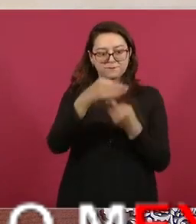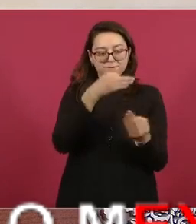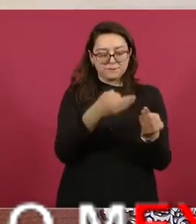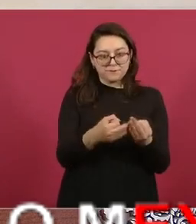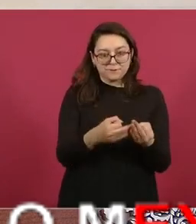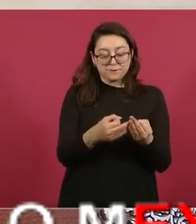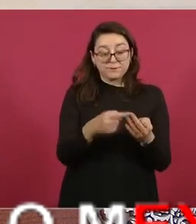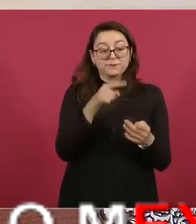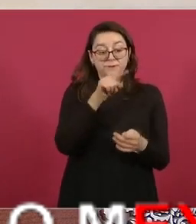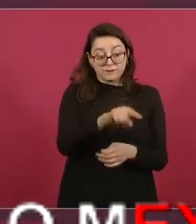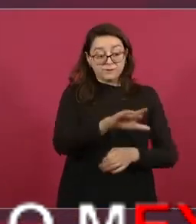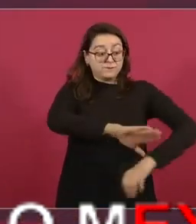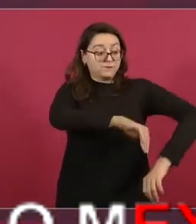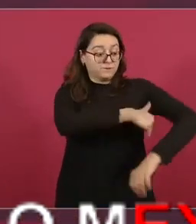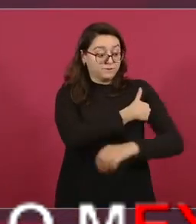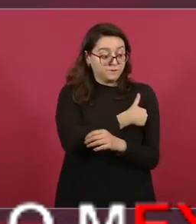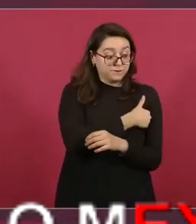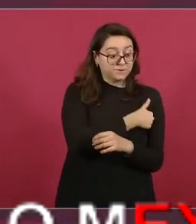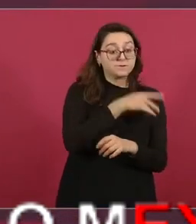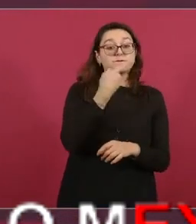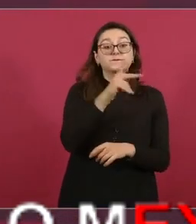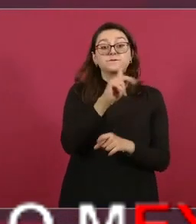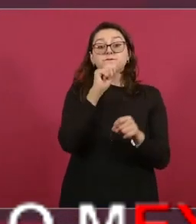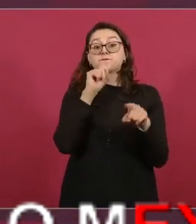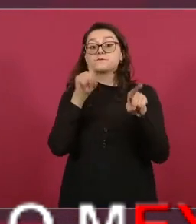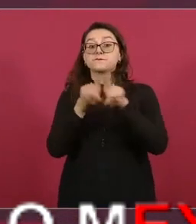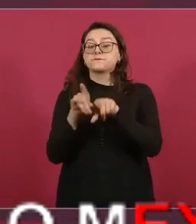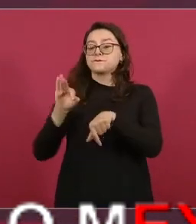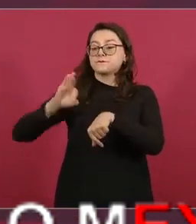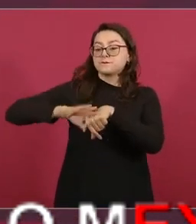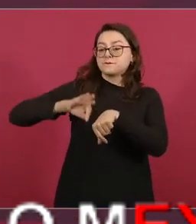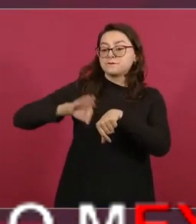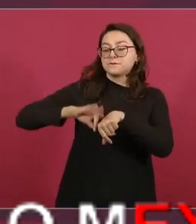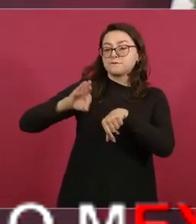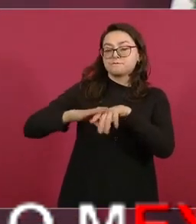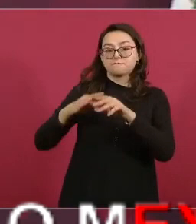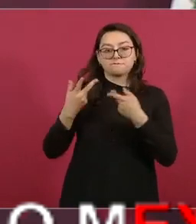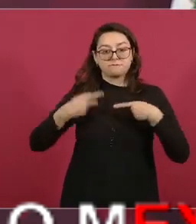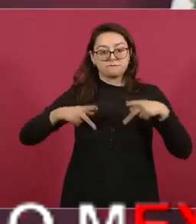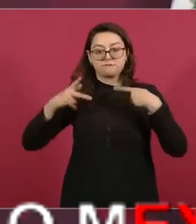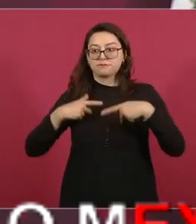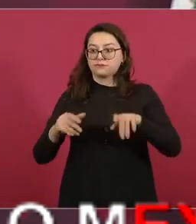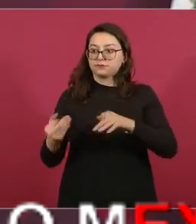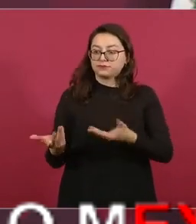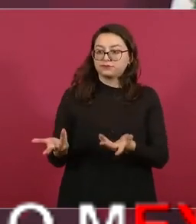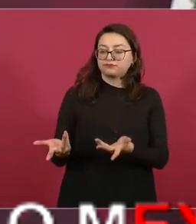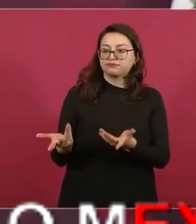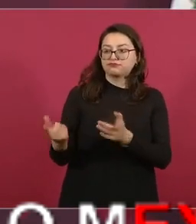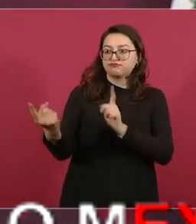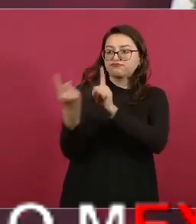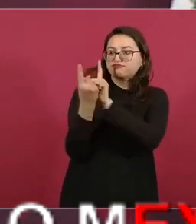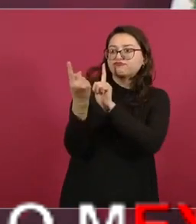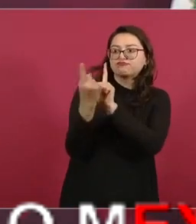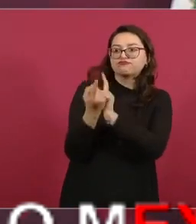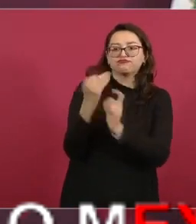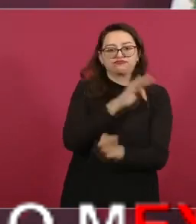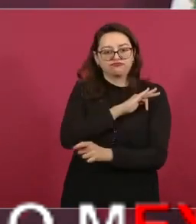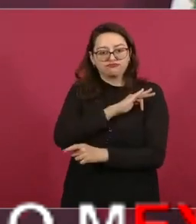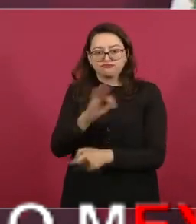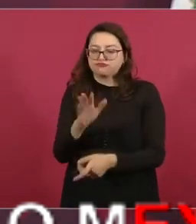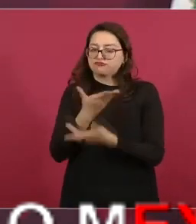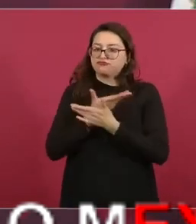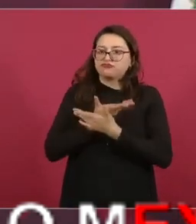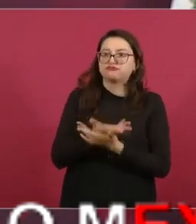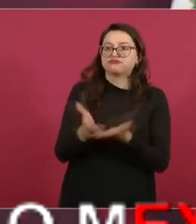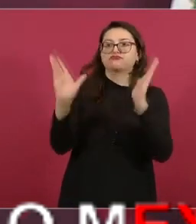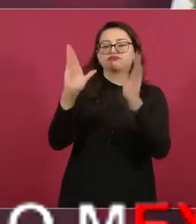farmacia almacén y una farmacia para que no falte ningún medicamento